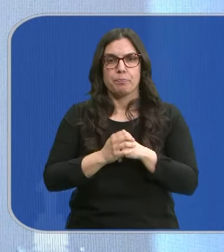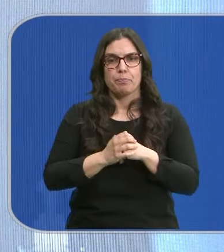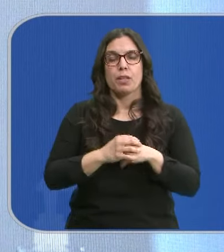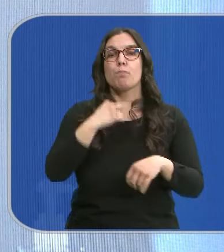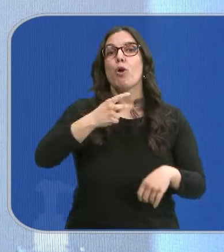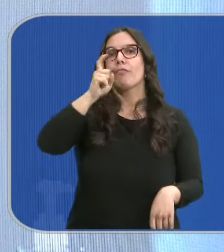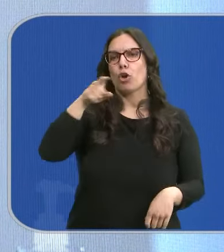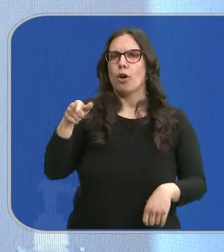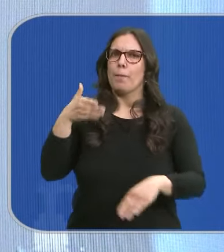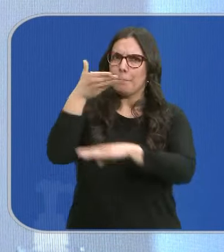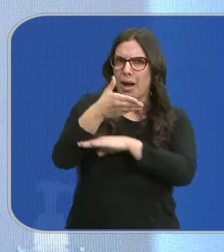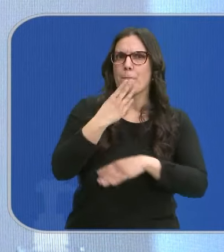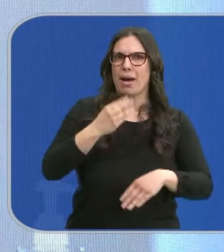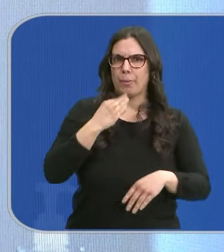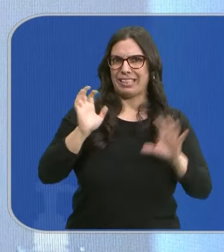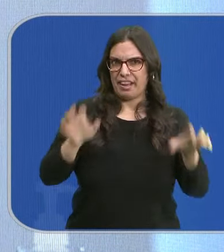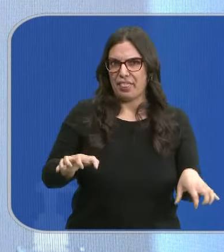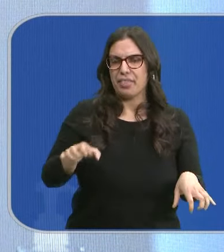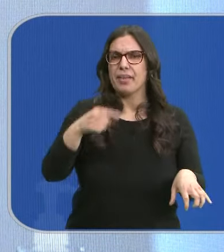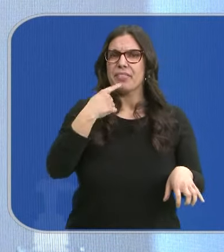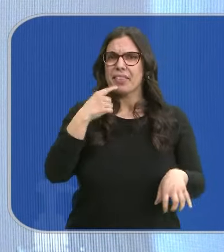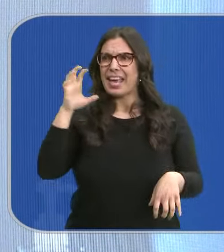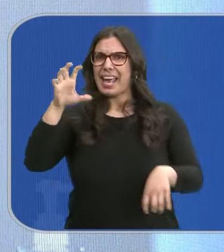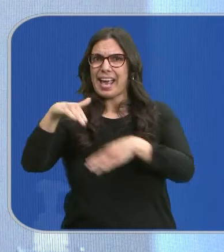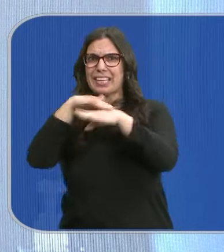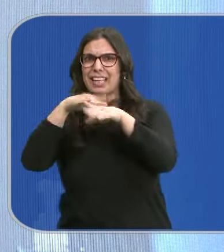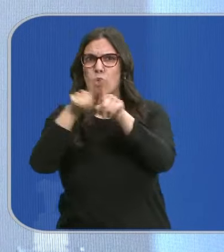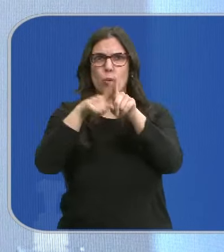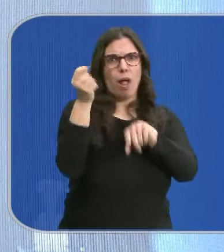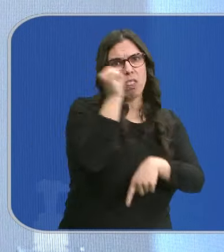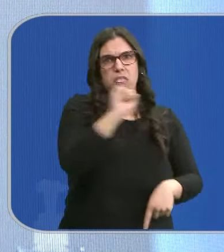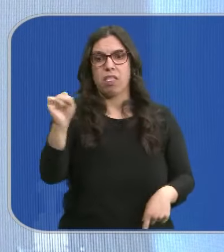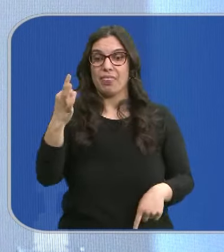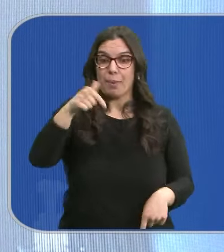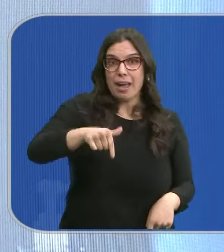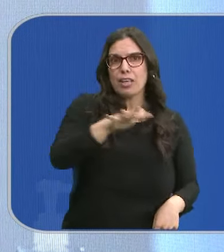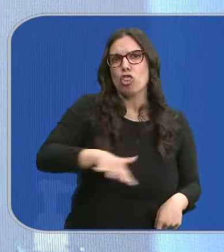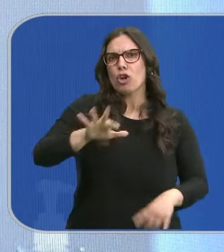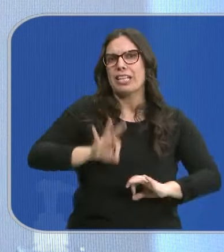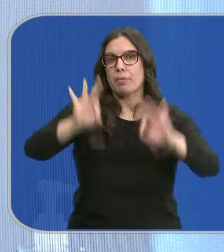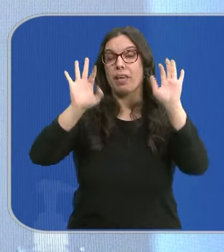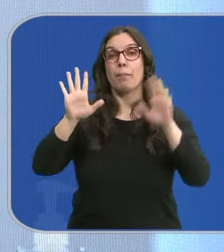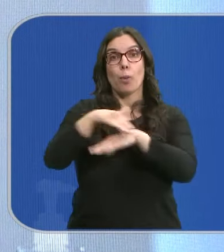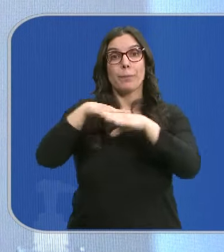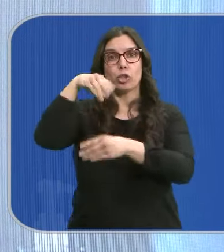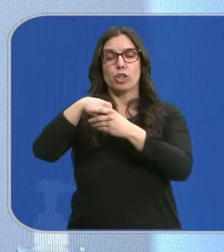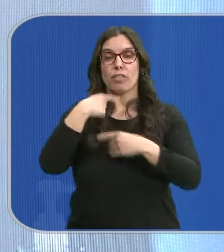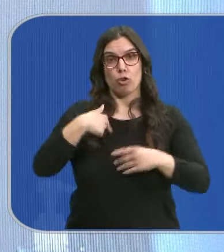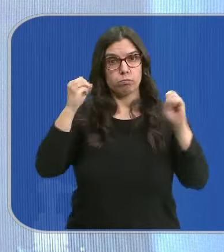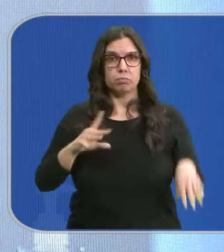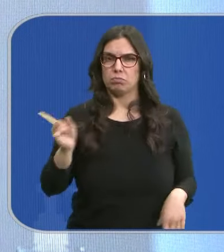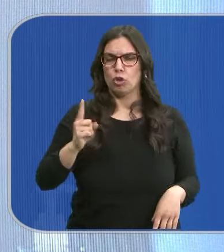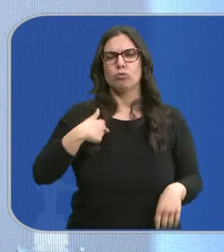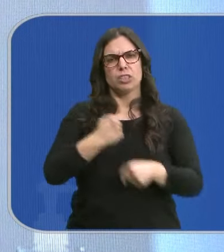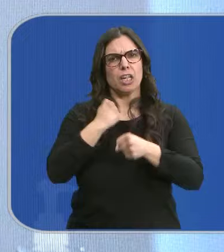Lo ha hecho Feijó desde Barbate. Denuncia que el Estado les ha dado la espalda y exige que se convierta en zona especial. Pero Marlaska descarta que vaya a salir del gobierno